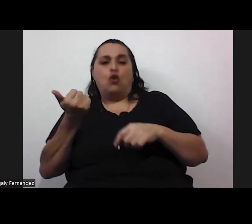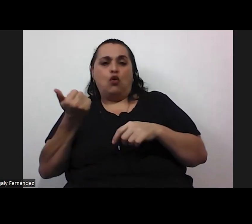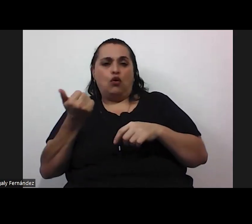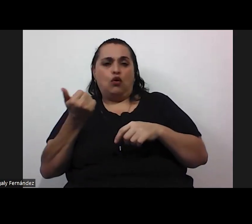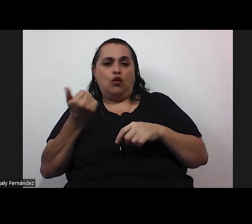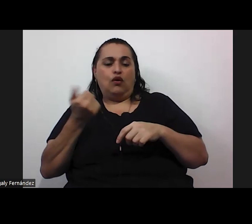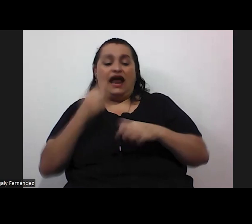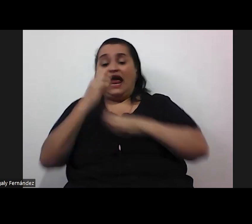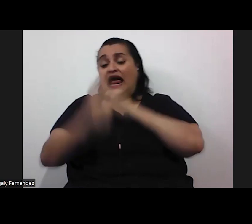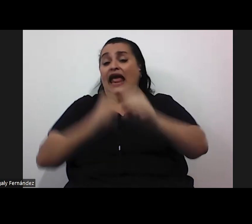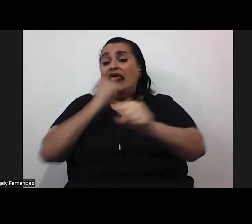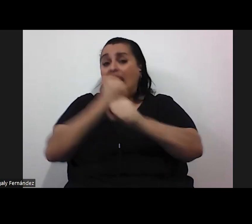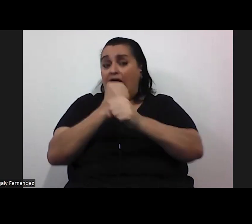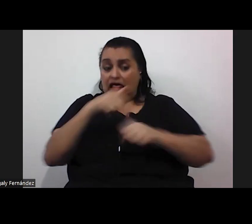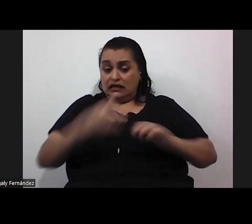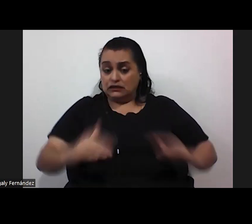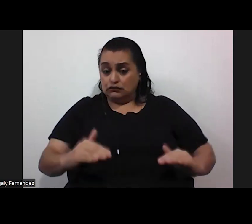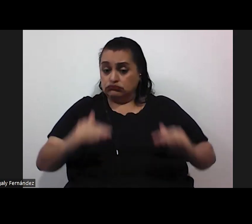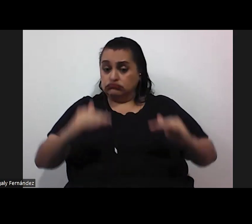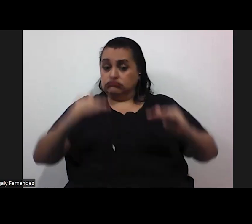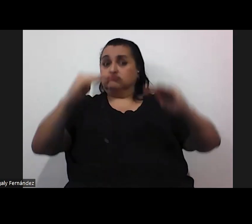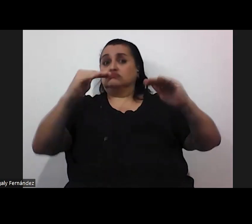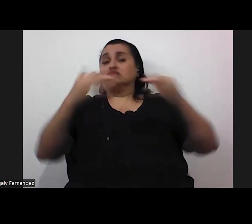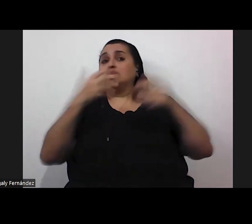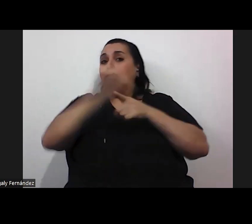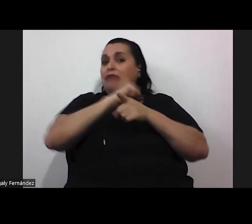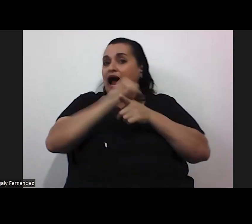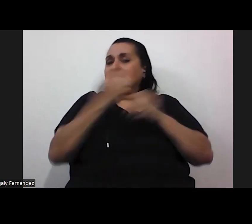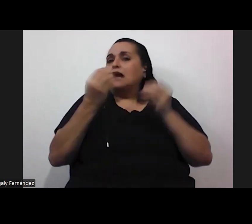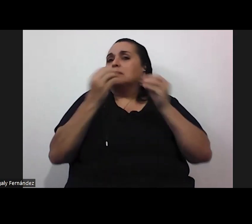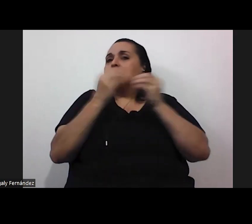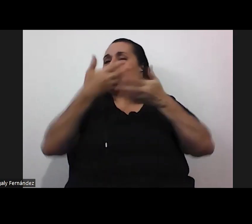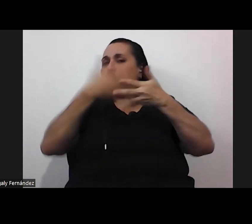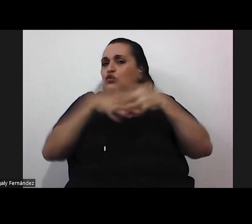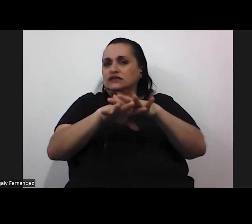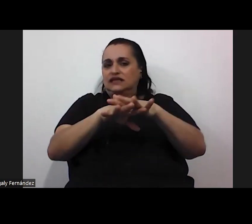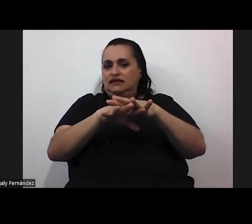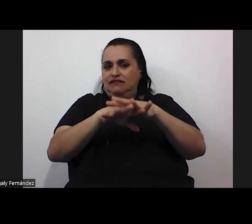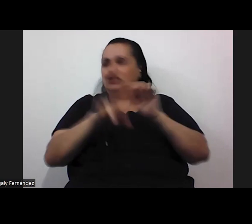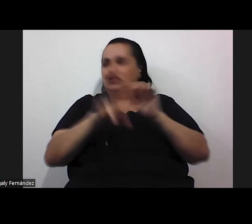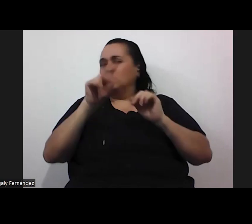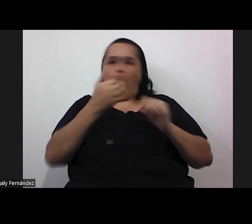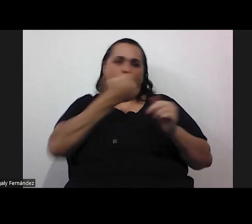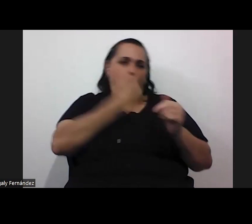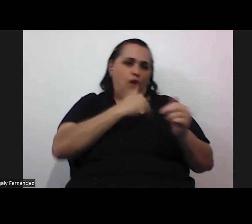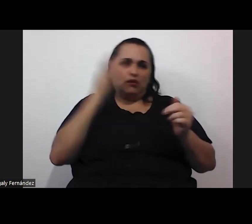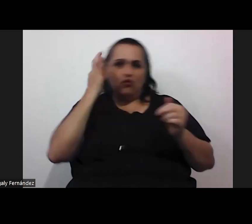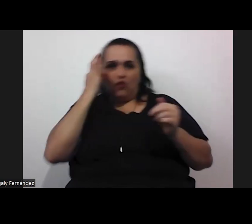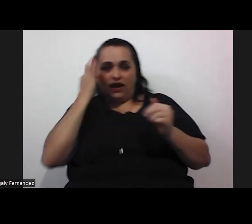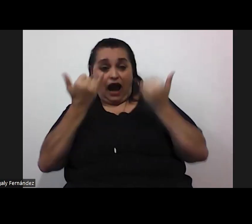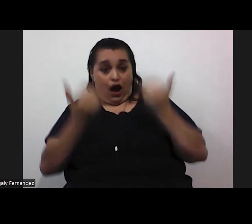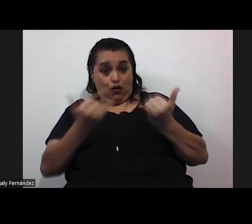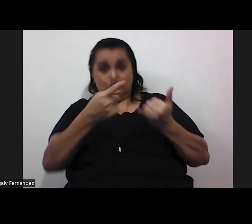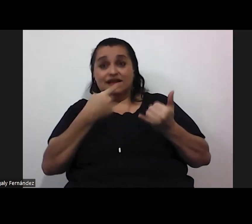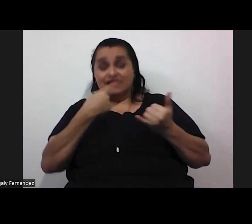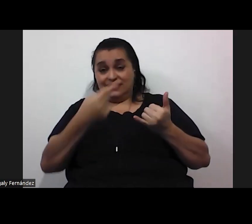esas edades ya iniciar con ciertas prácticas más inclusivas y menos digamos binarias ahora que usted dice me recuerdo